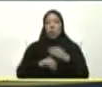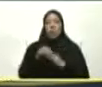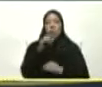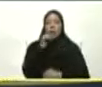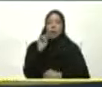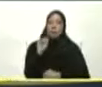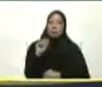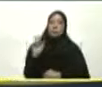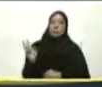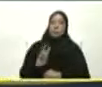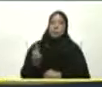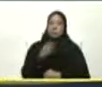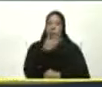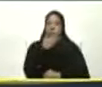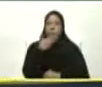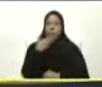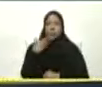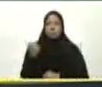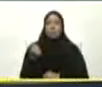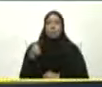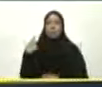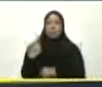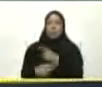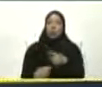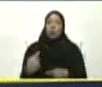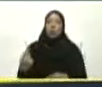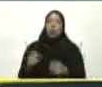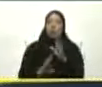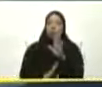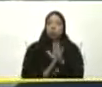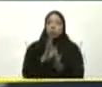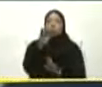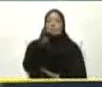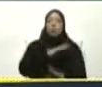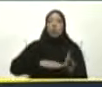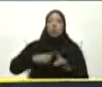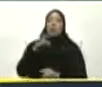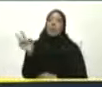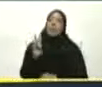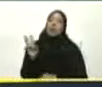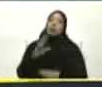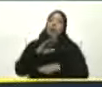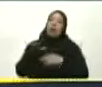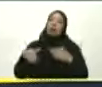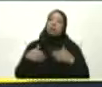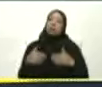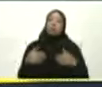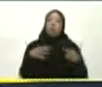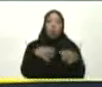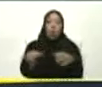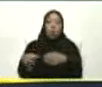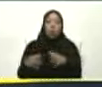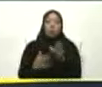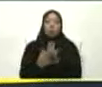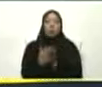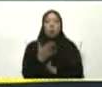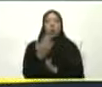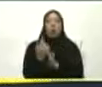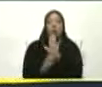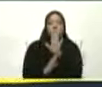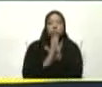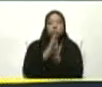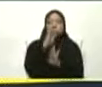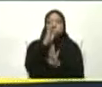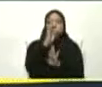toca de la vida Mejoren Progresen Se recuperen Y Venezuela toda Tome el camino De la recuperación